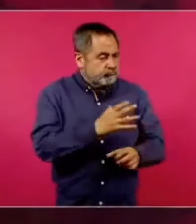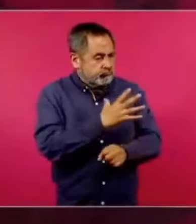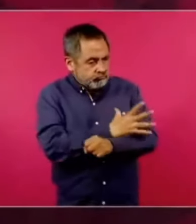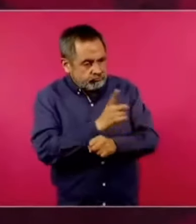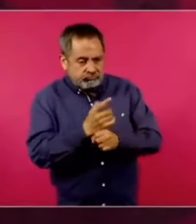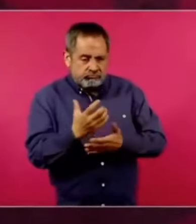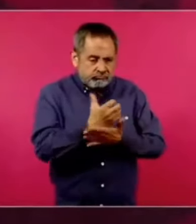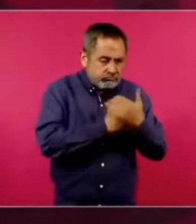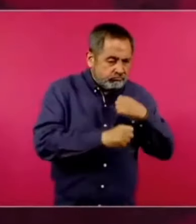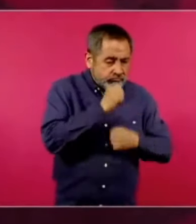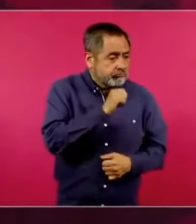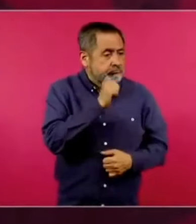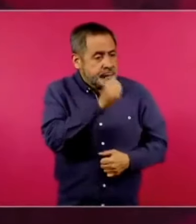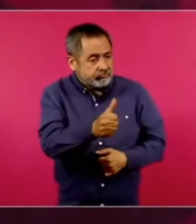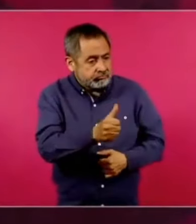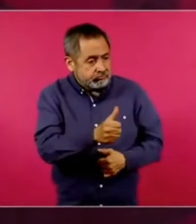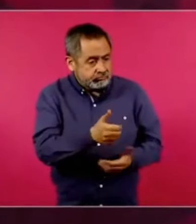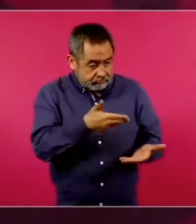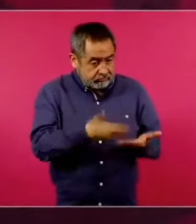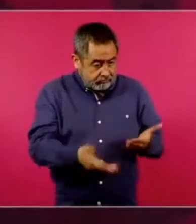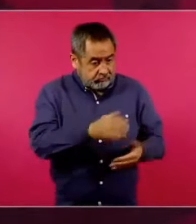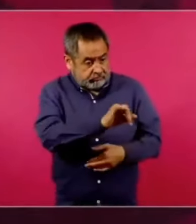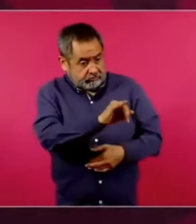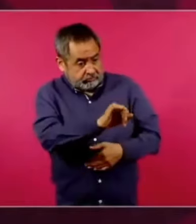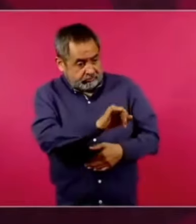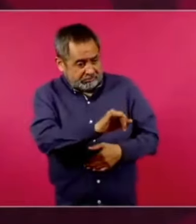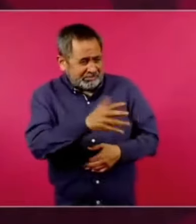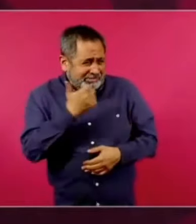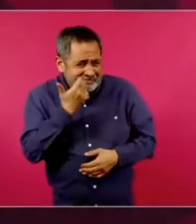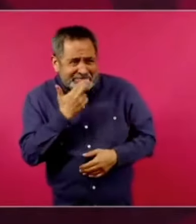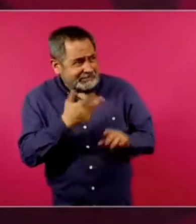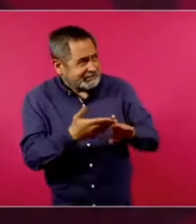razonables? ¿De qué es lo que hay en un caso también?